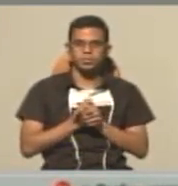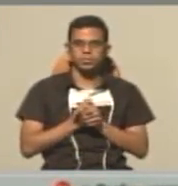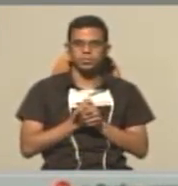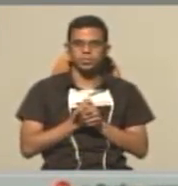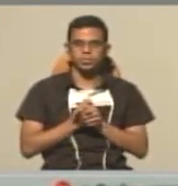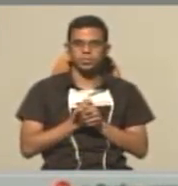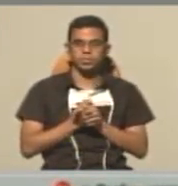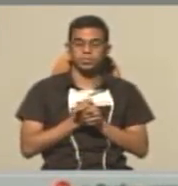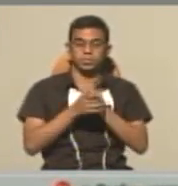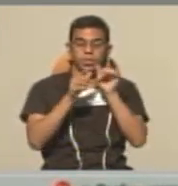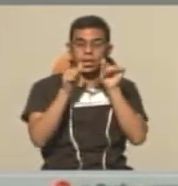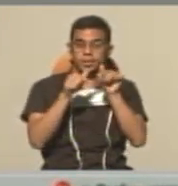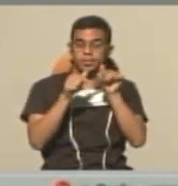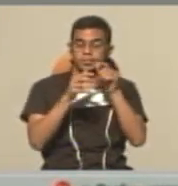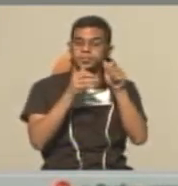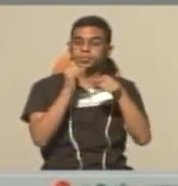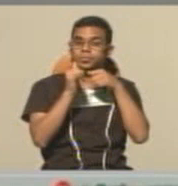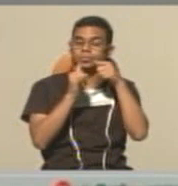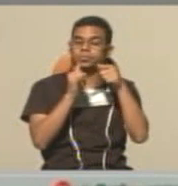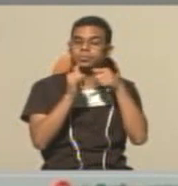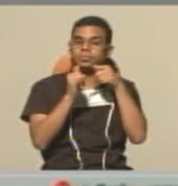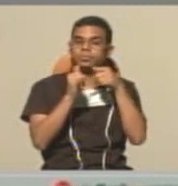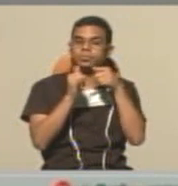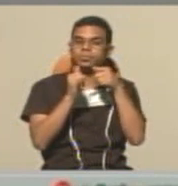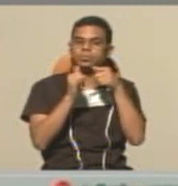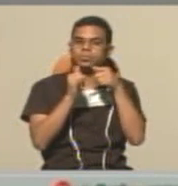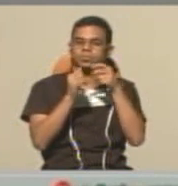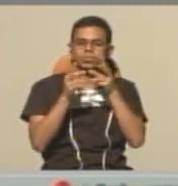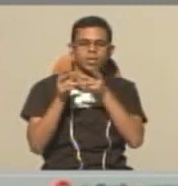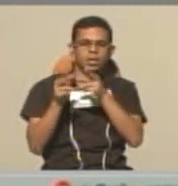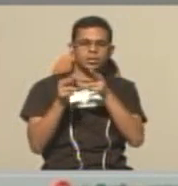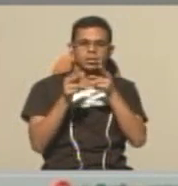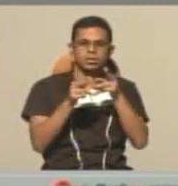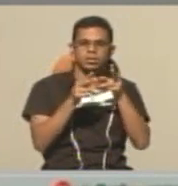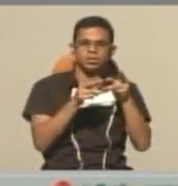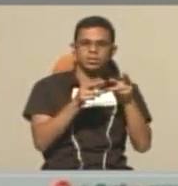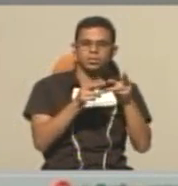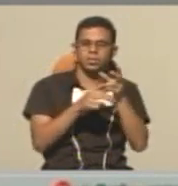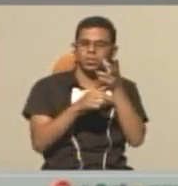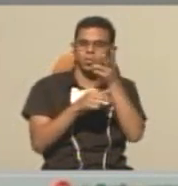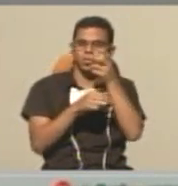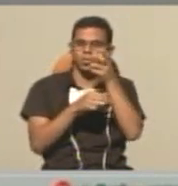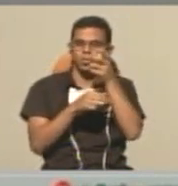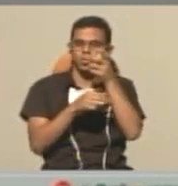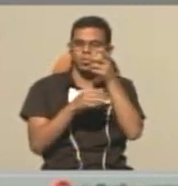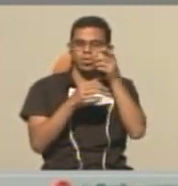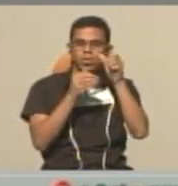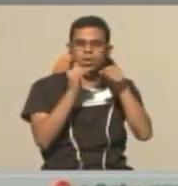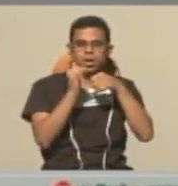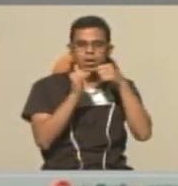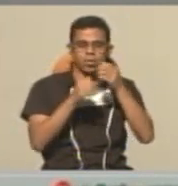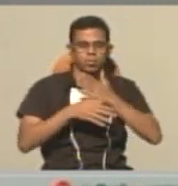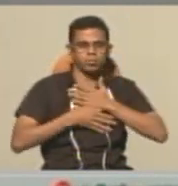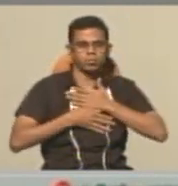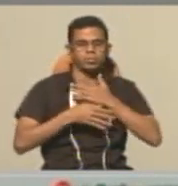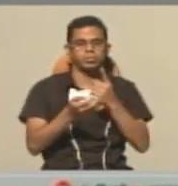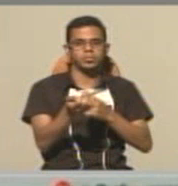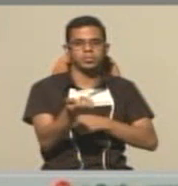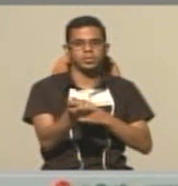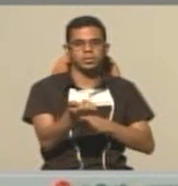En este video realizaremos la edición de un audio grabado por mi hermana,